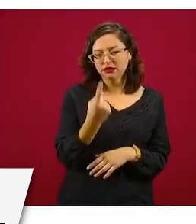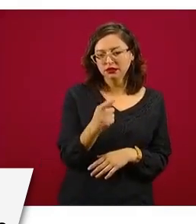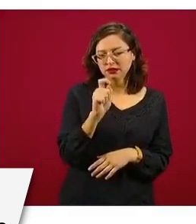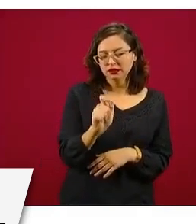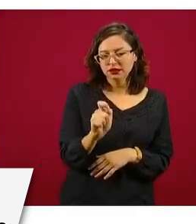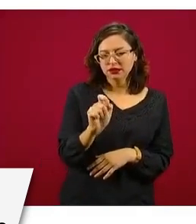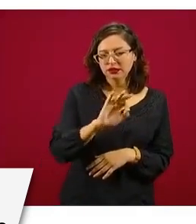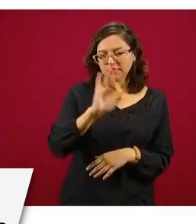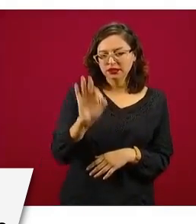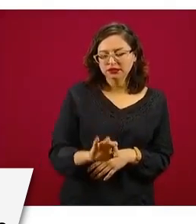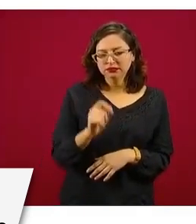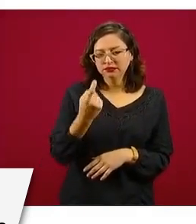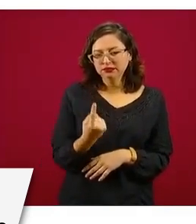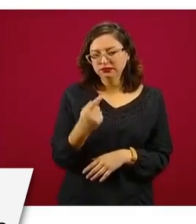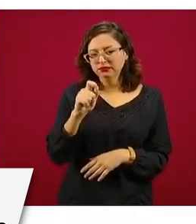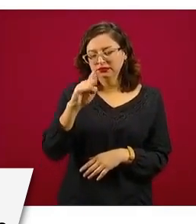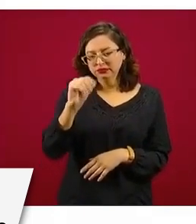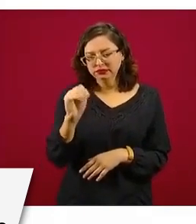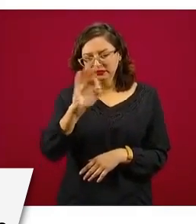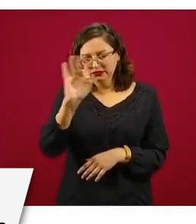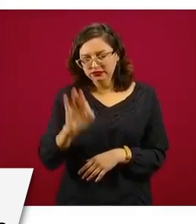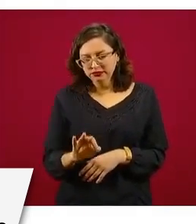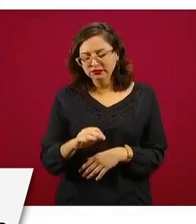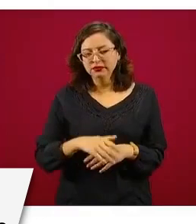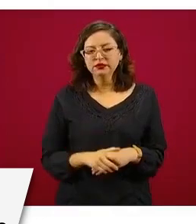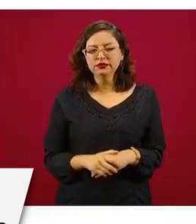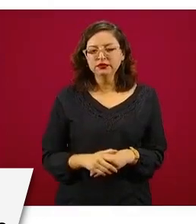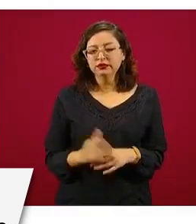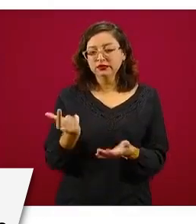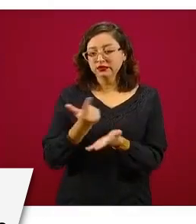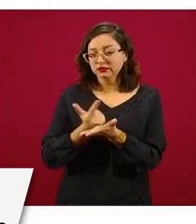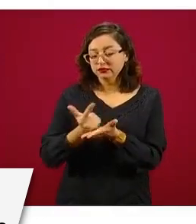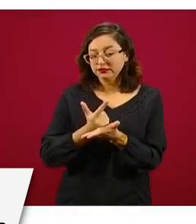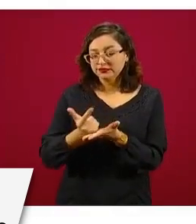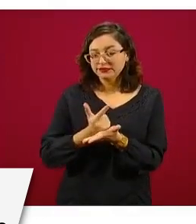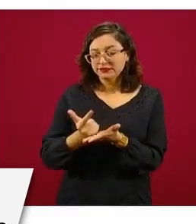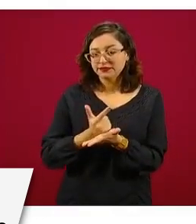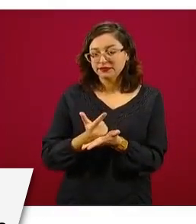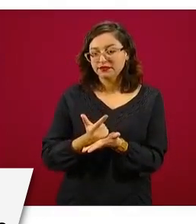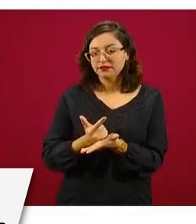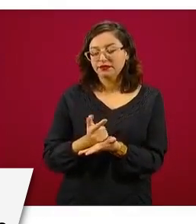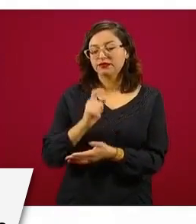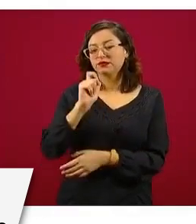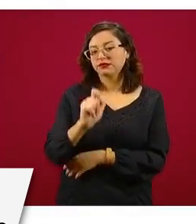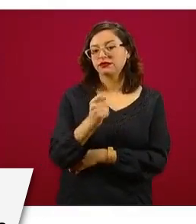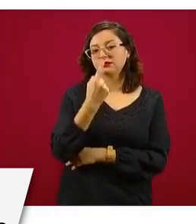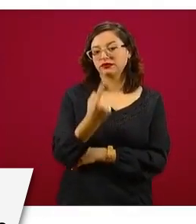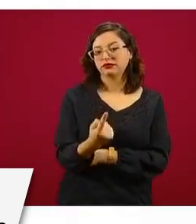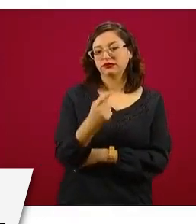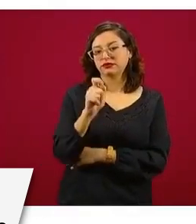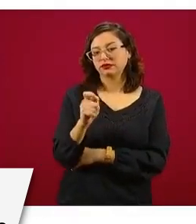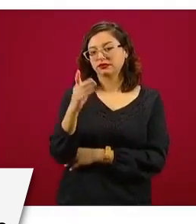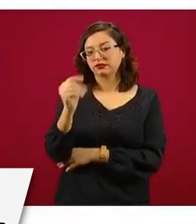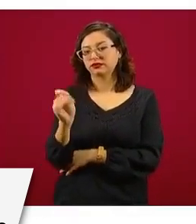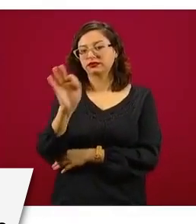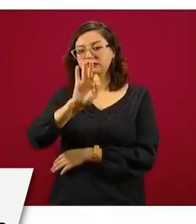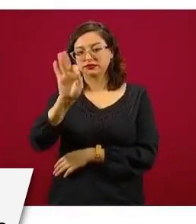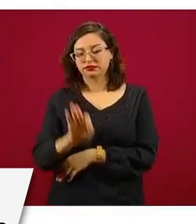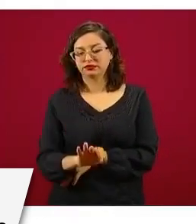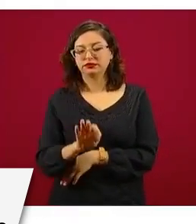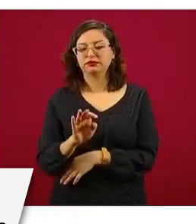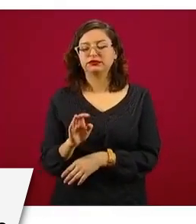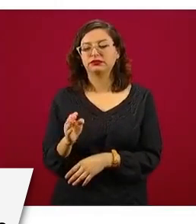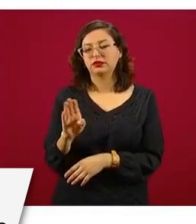.9 de becarios y la franja gris son los que tienen entre 0.1 y 0.9 por ciento